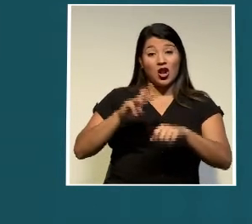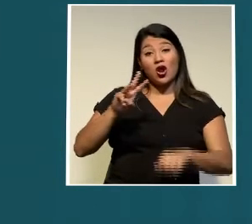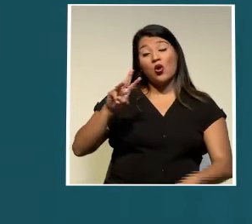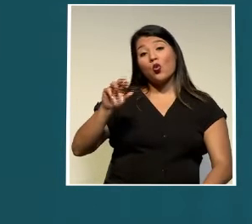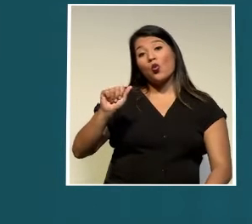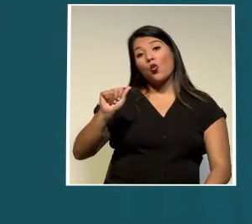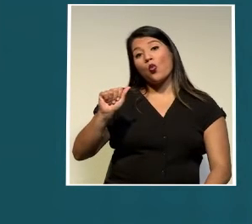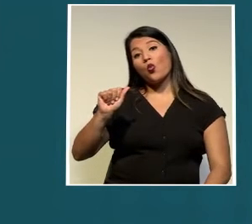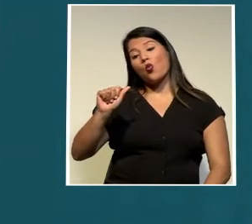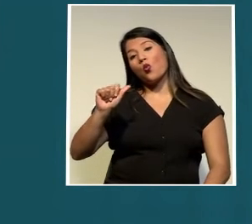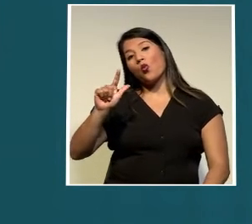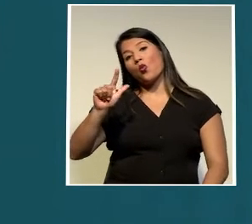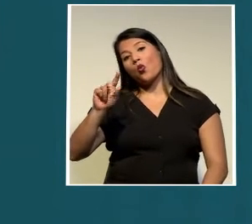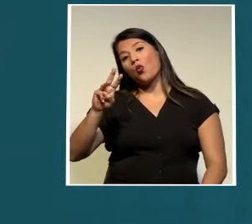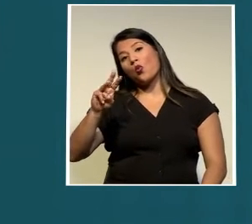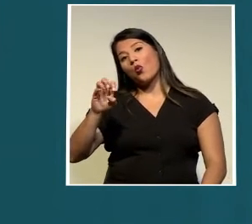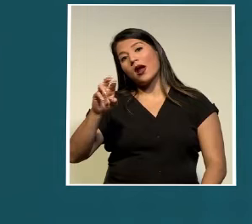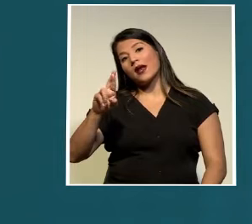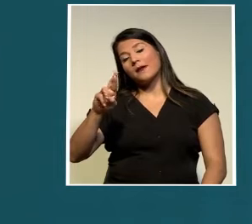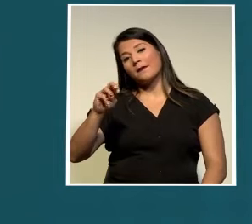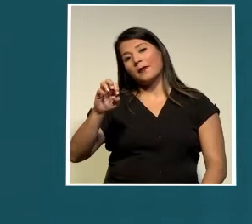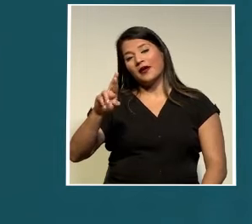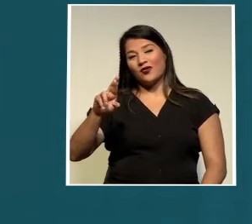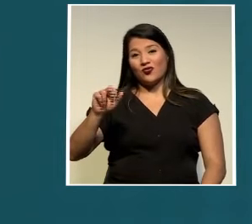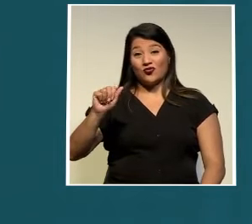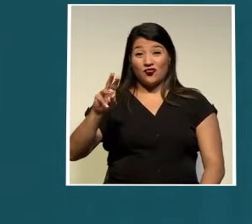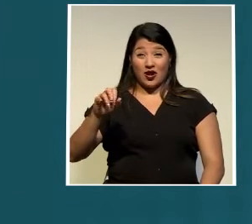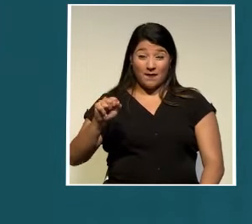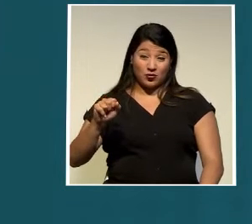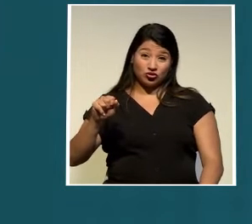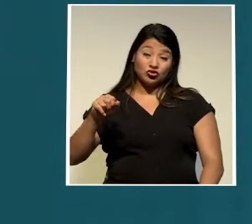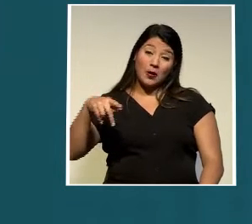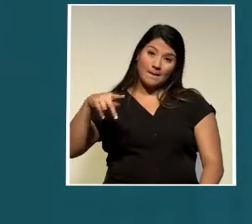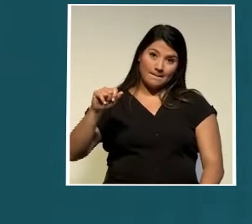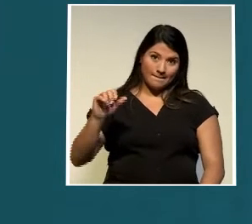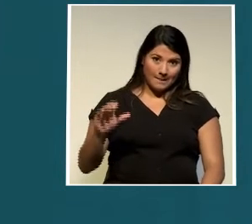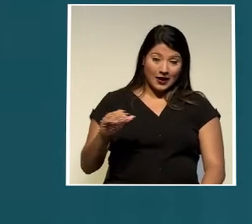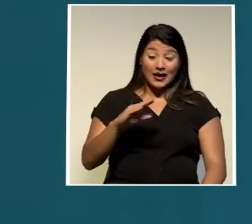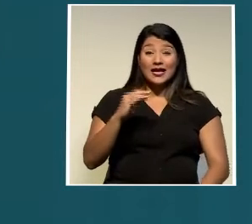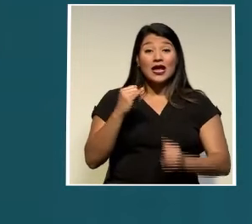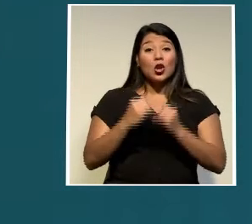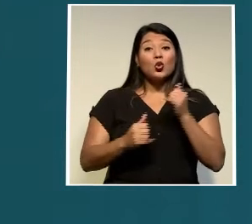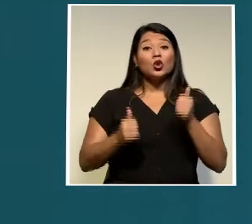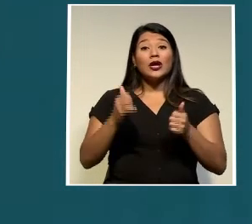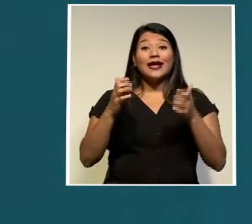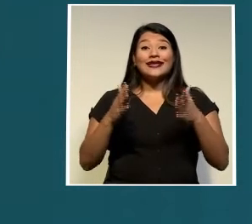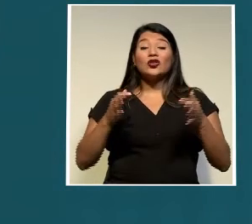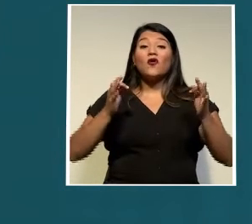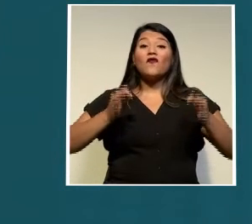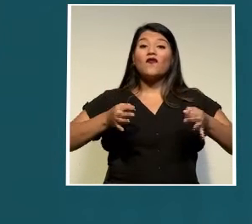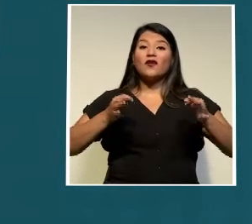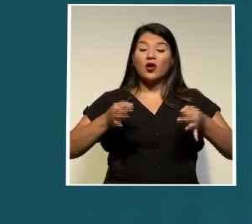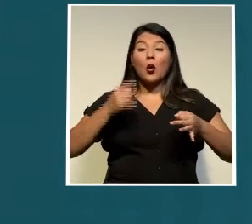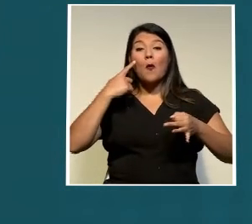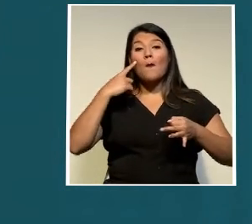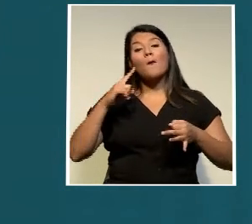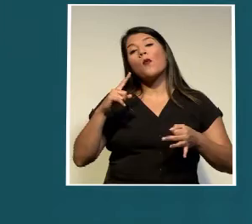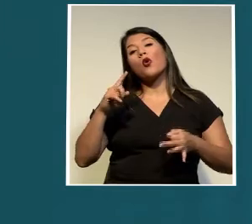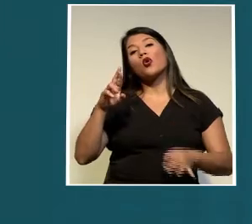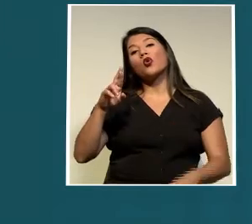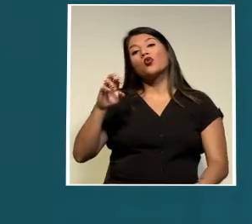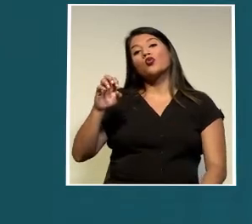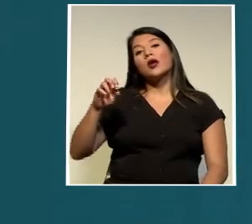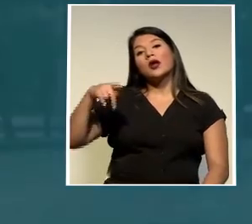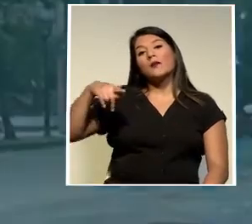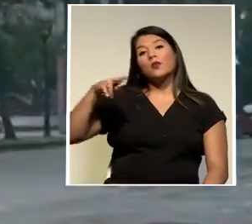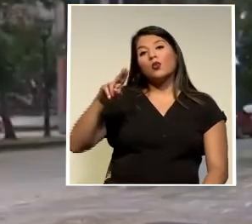Ciudadana y Rodolfo Hernández el último candidato hasta este momento confirmado por parte del Republicano